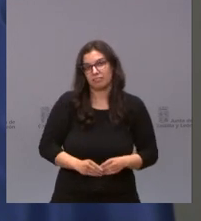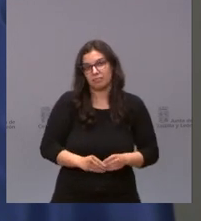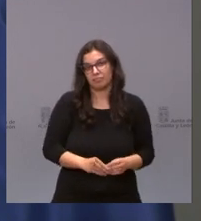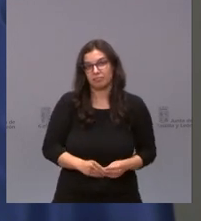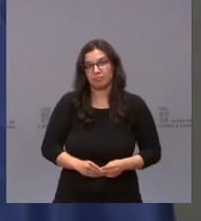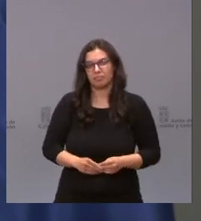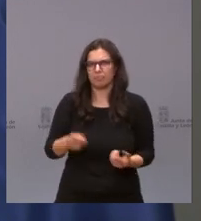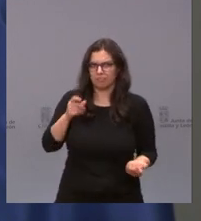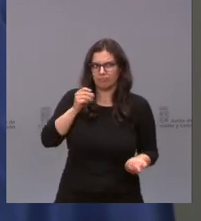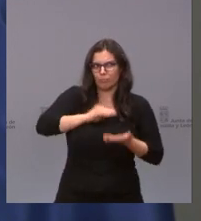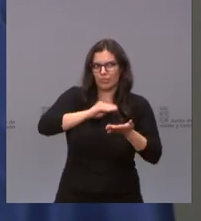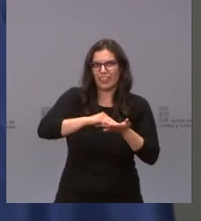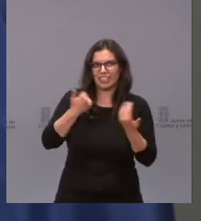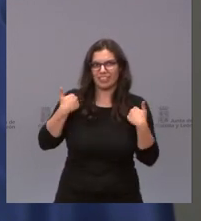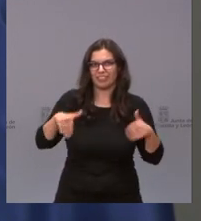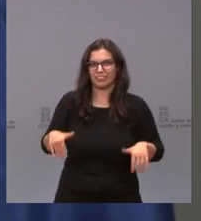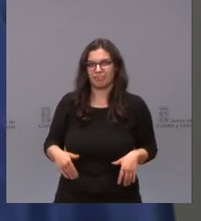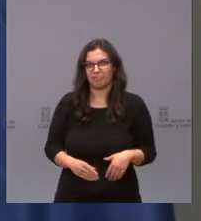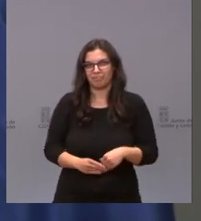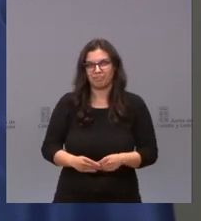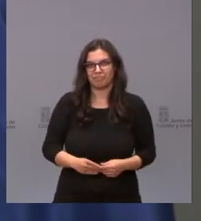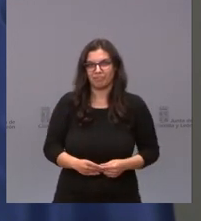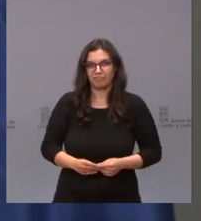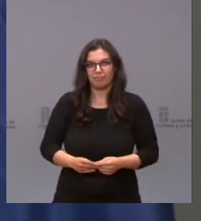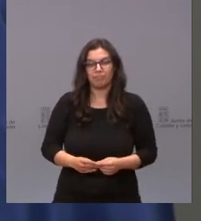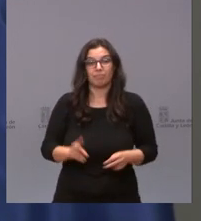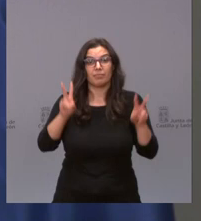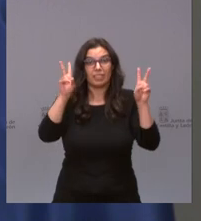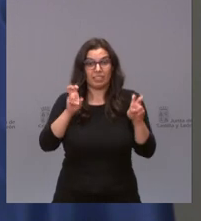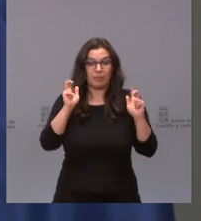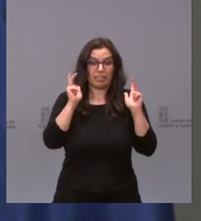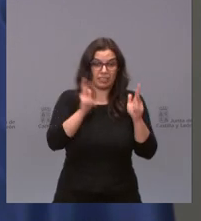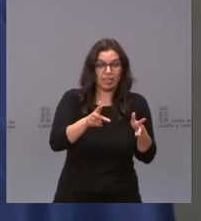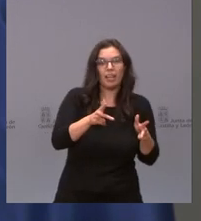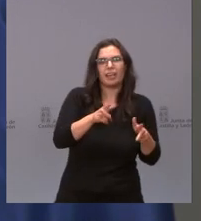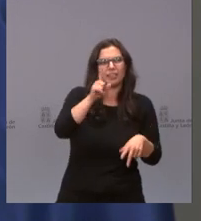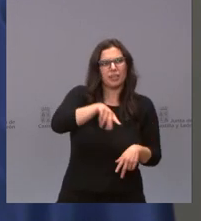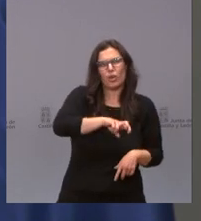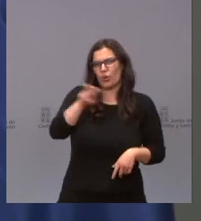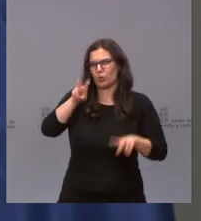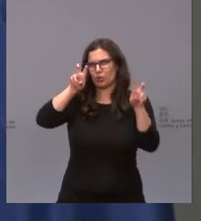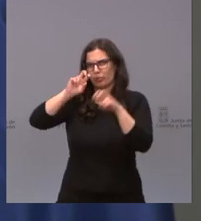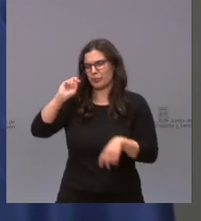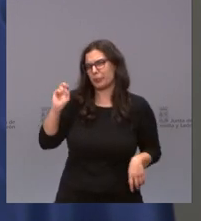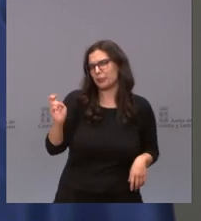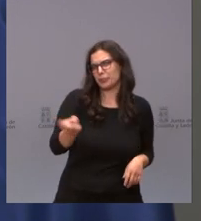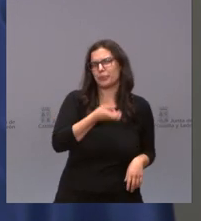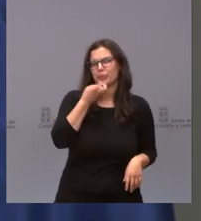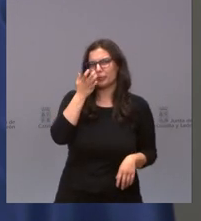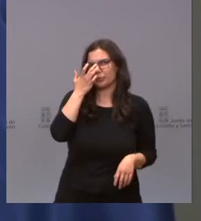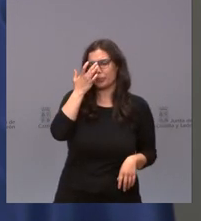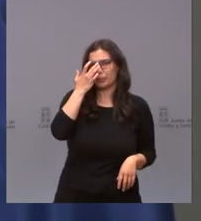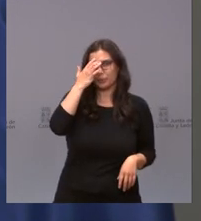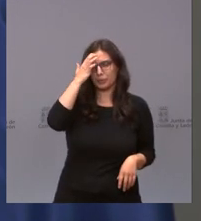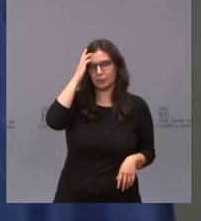de manera reiterada. Tanto sobre el asunto de la esencia como sobre otros muchos asuntos. Y que